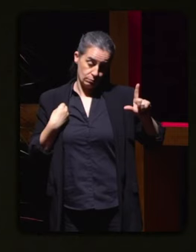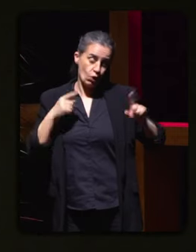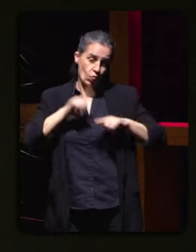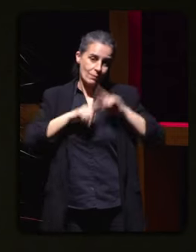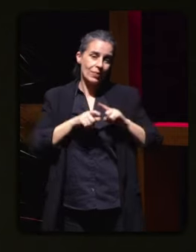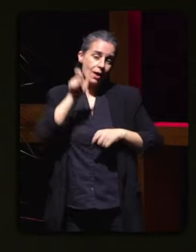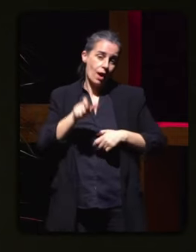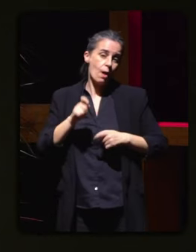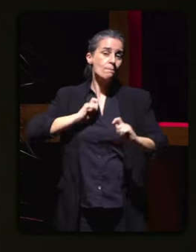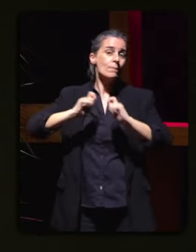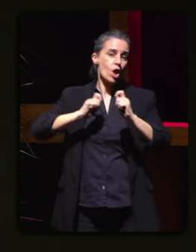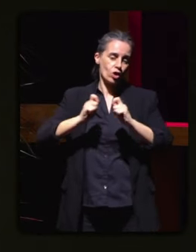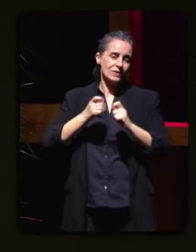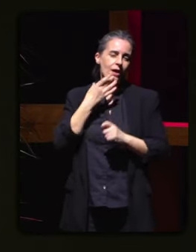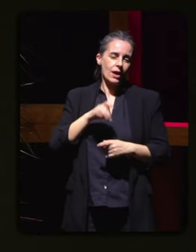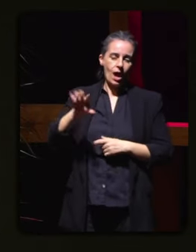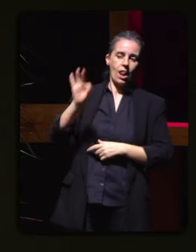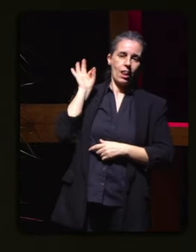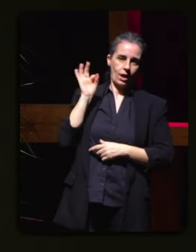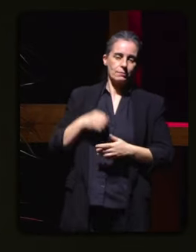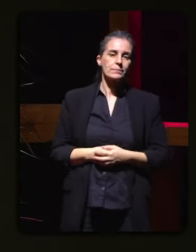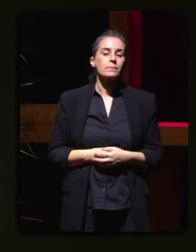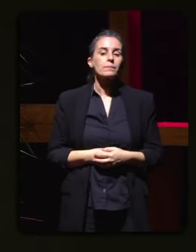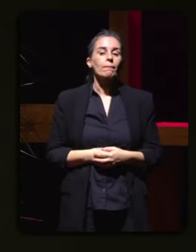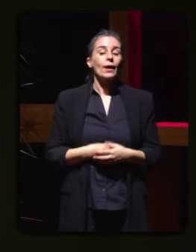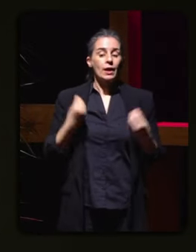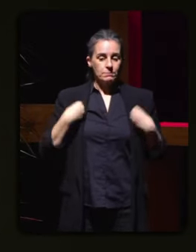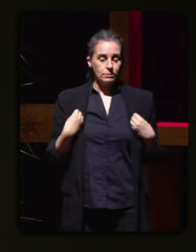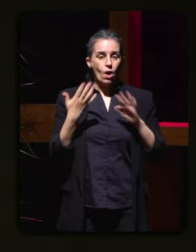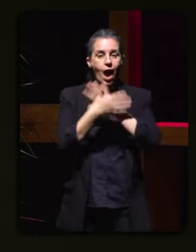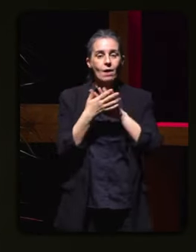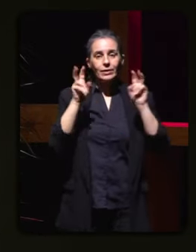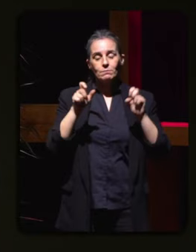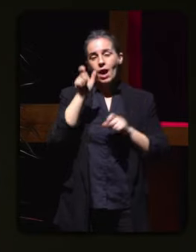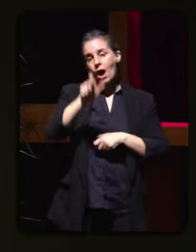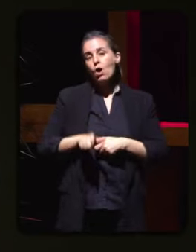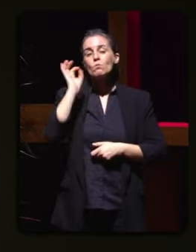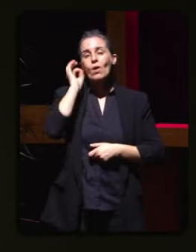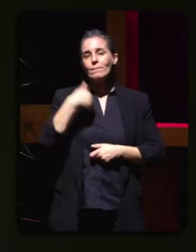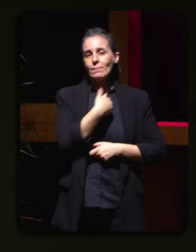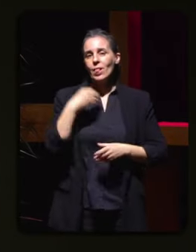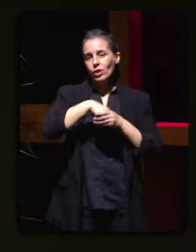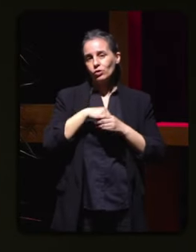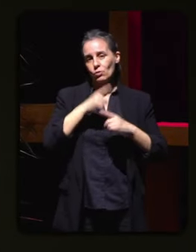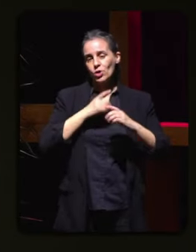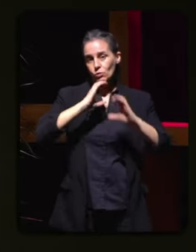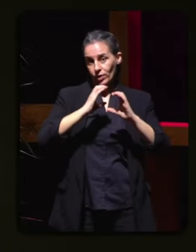volvendo a situación das mulleres nos medios porque tamén se trata de que fale algo de min mesma